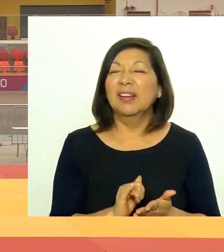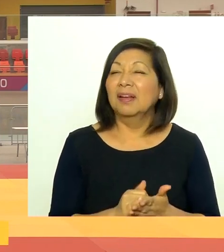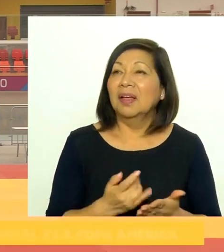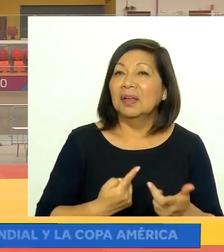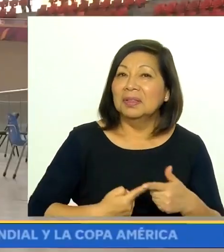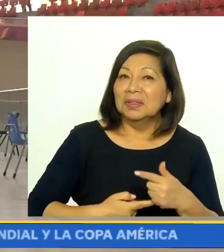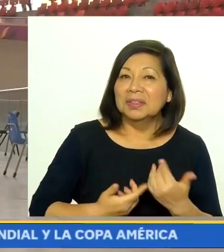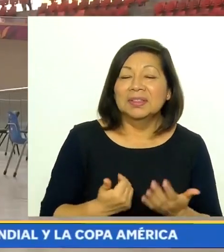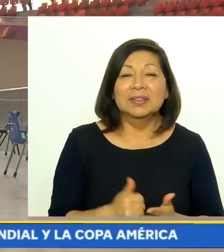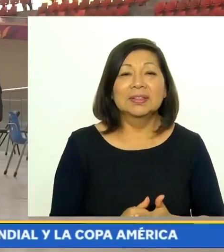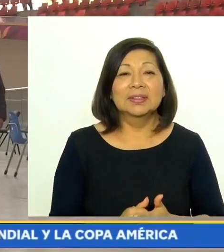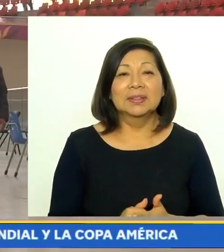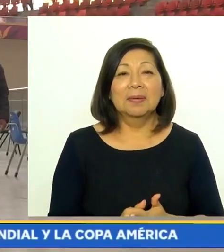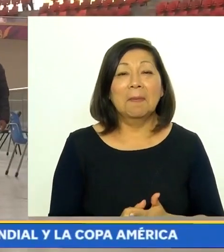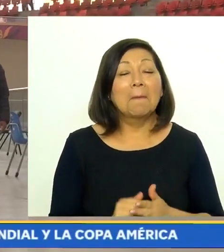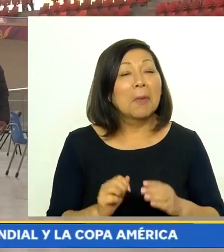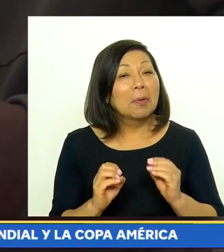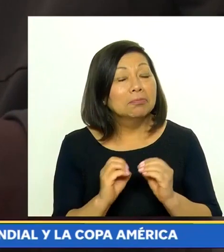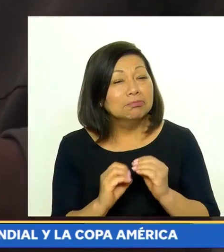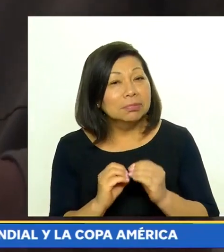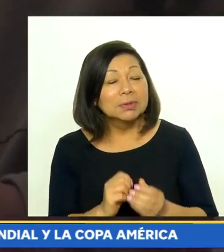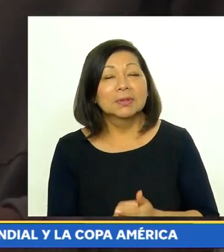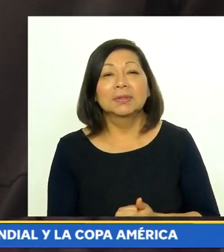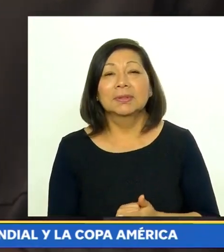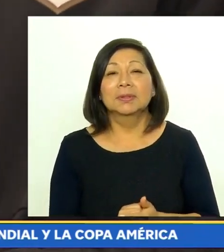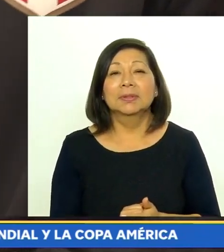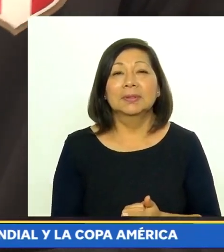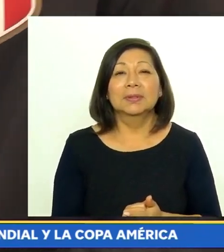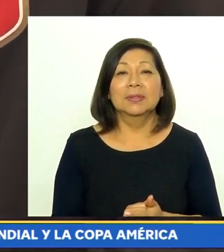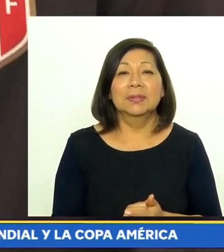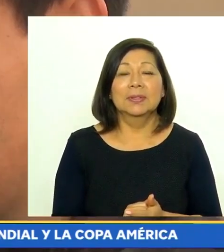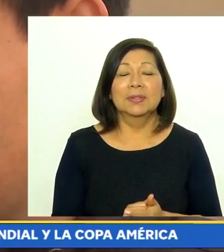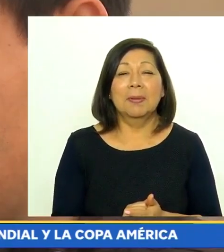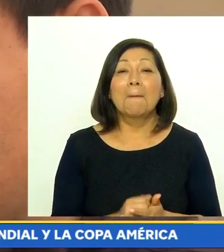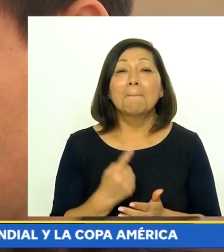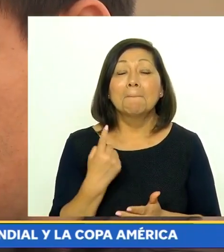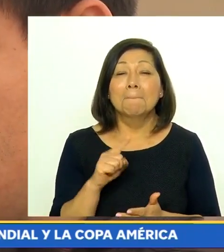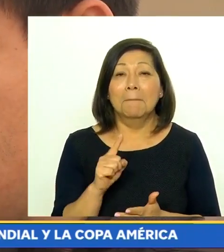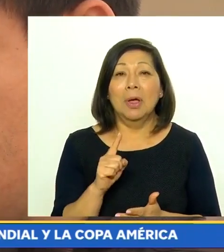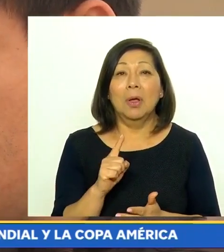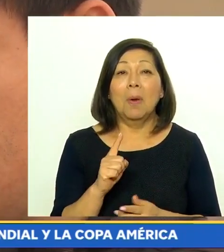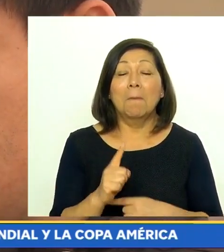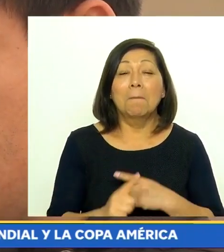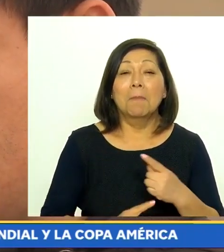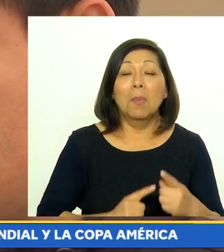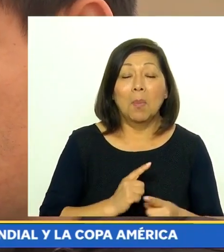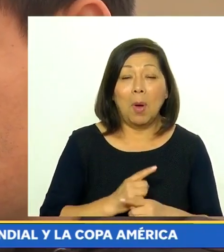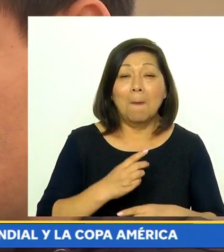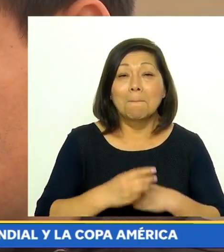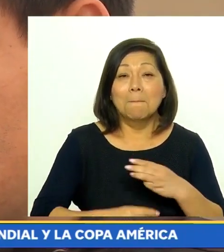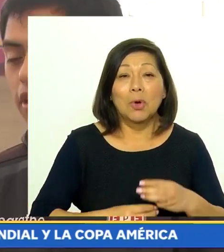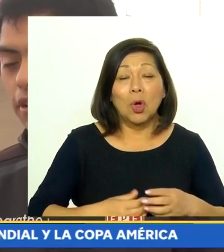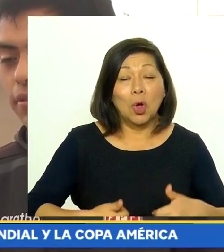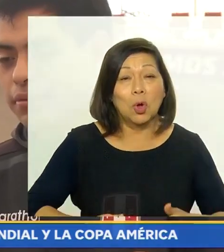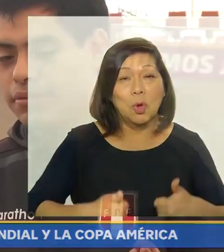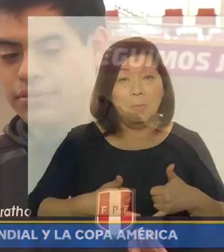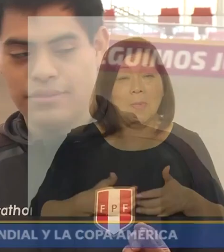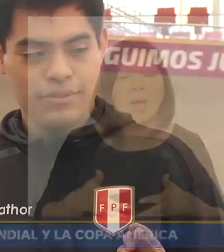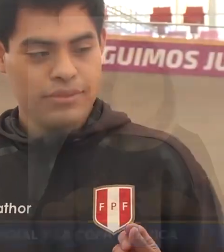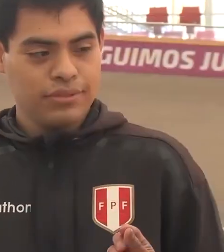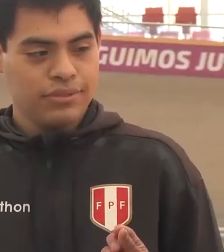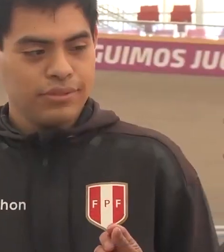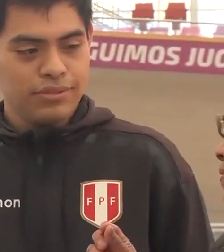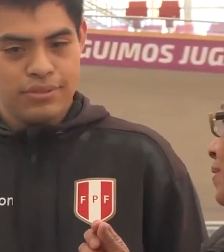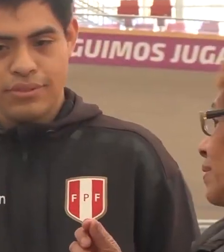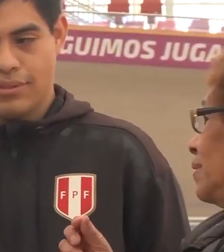en lo que se viene y preparándonos para el próximo mundial y la Copa América.